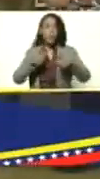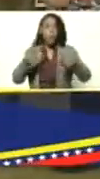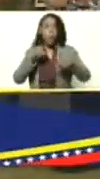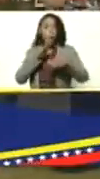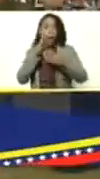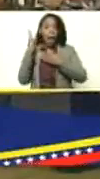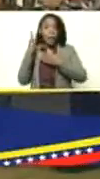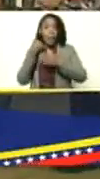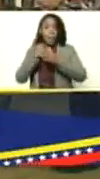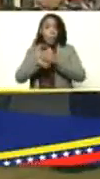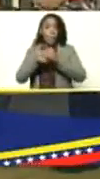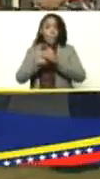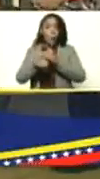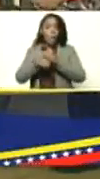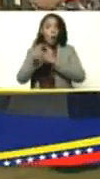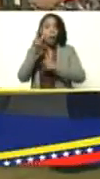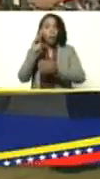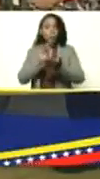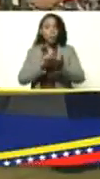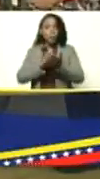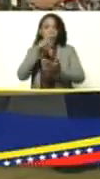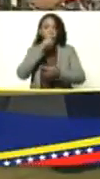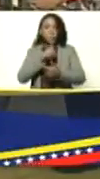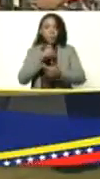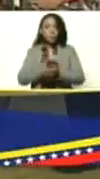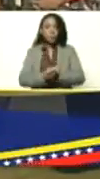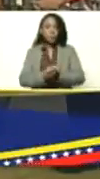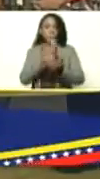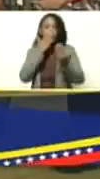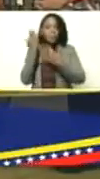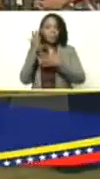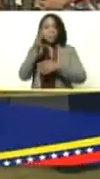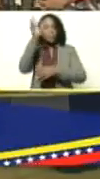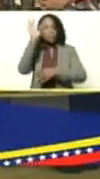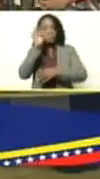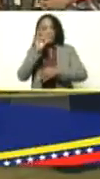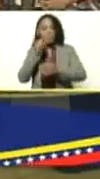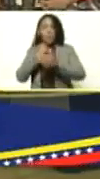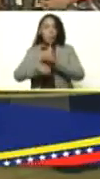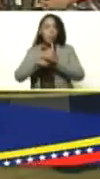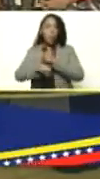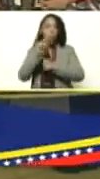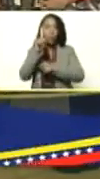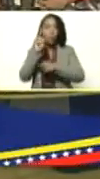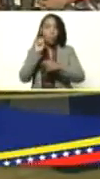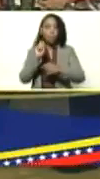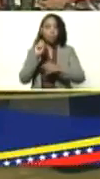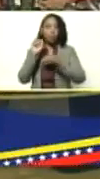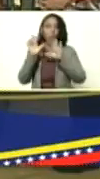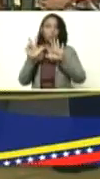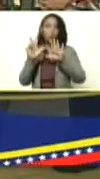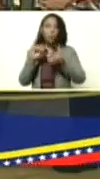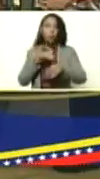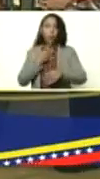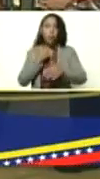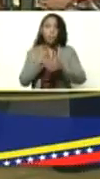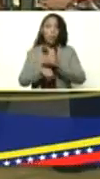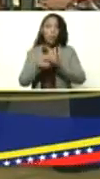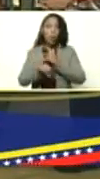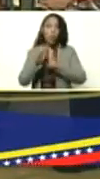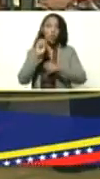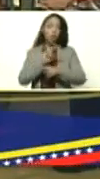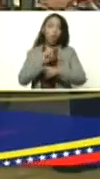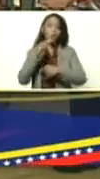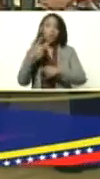esas bichitas paren dos veces al año por lo menos. Y el promedio de parto es 1.8. Es decir, pueden parir dos, pueden